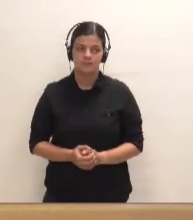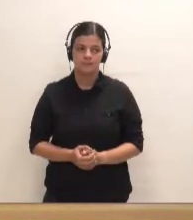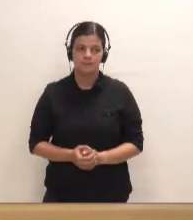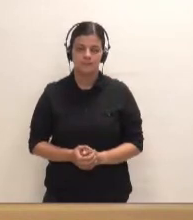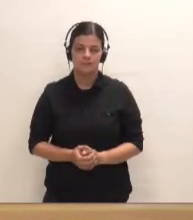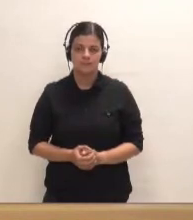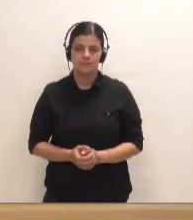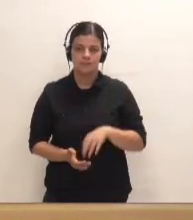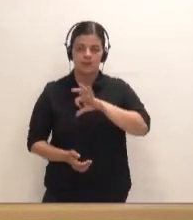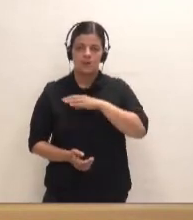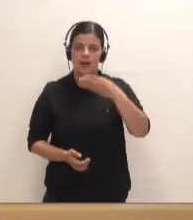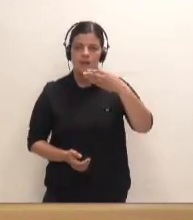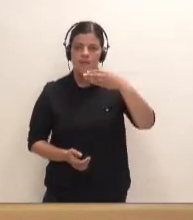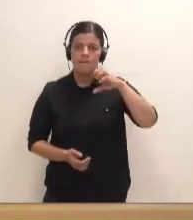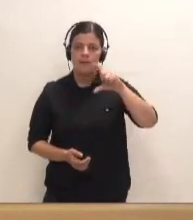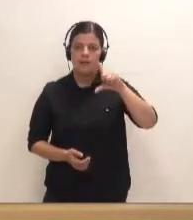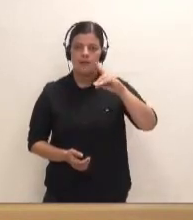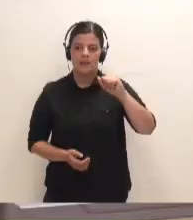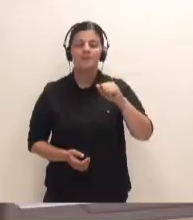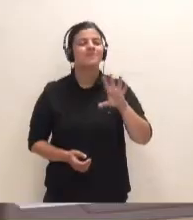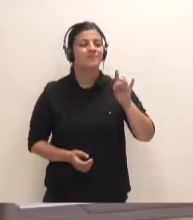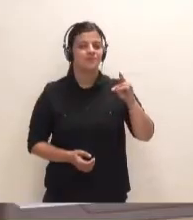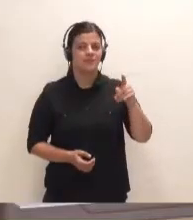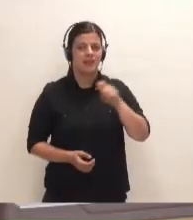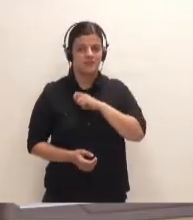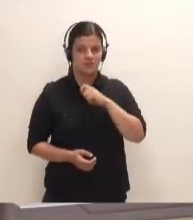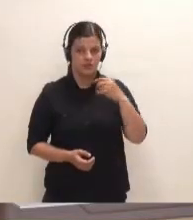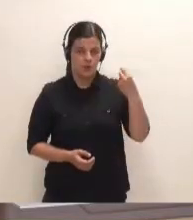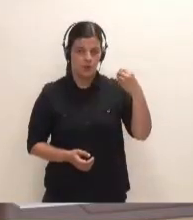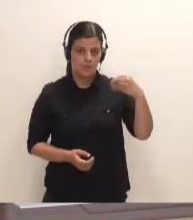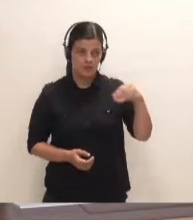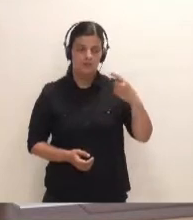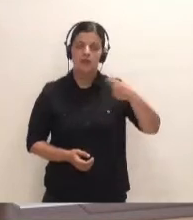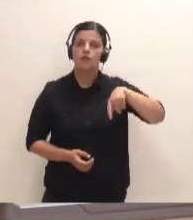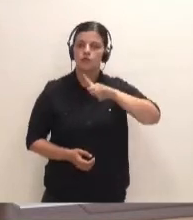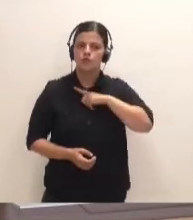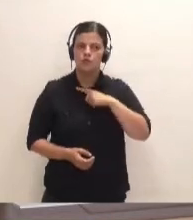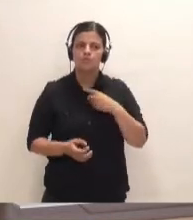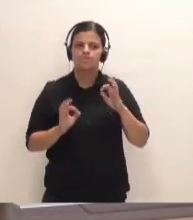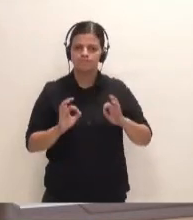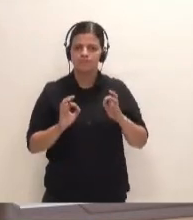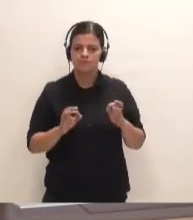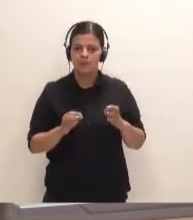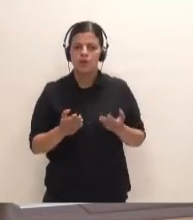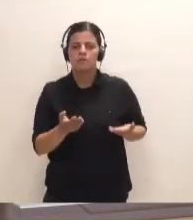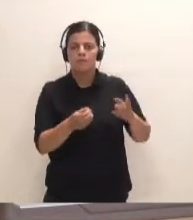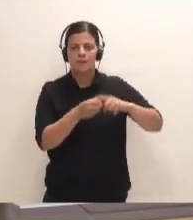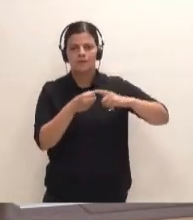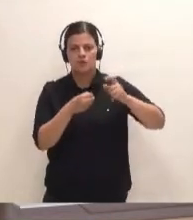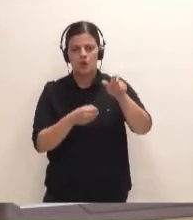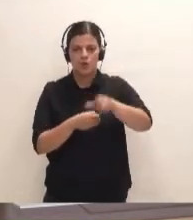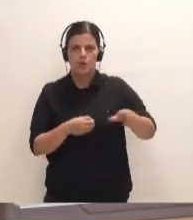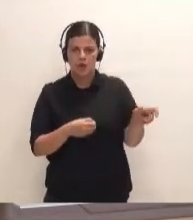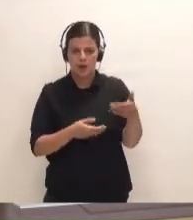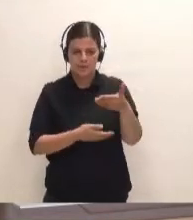Señora Velda, por favor. Sí, señor presidente. Nos garantizamos la participación ciudadana a la población para todos